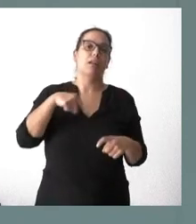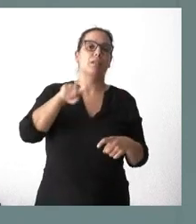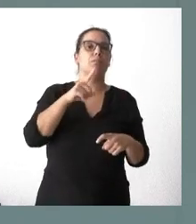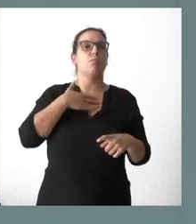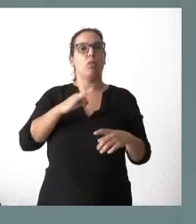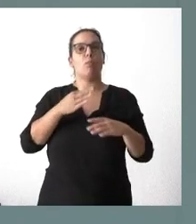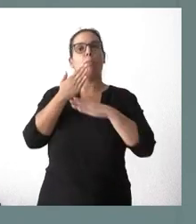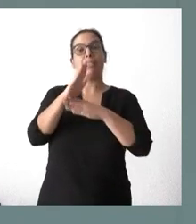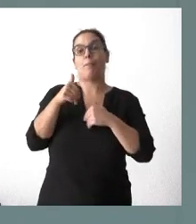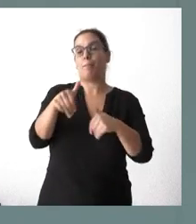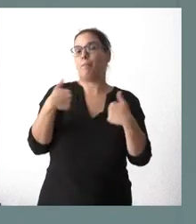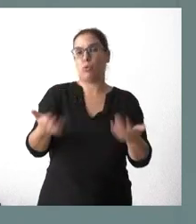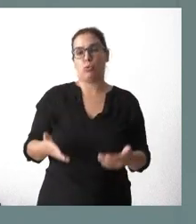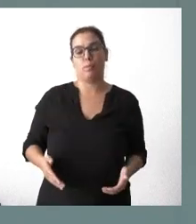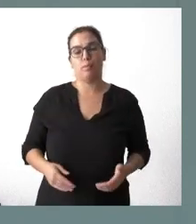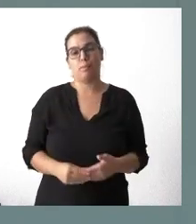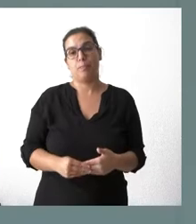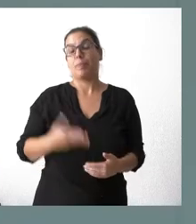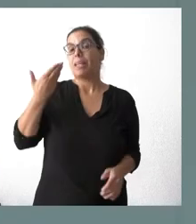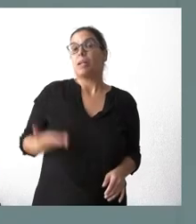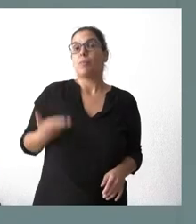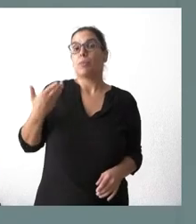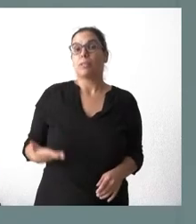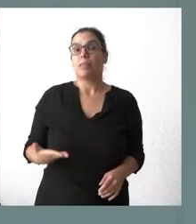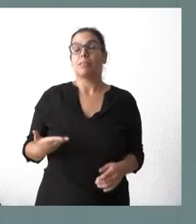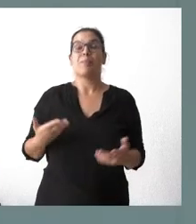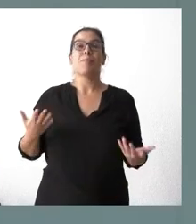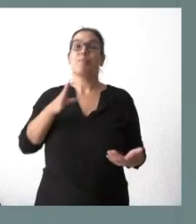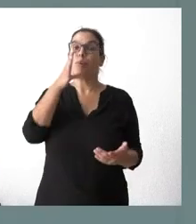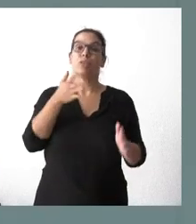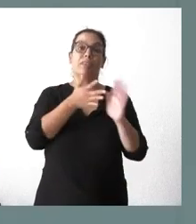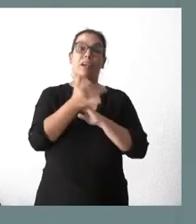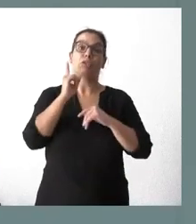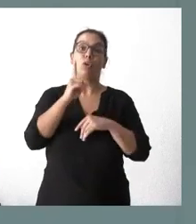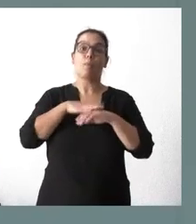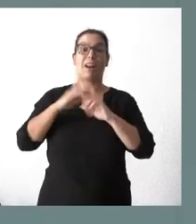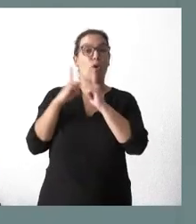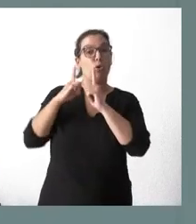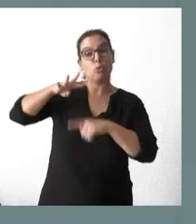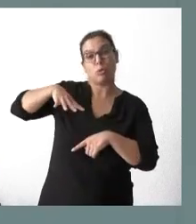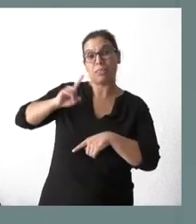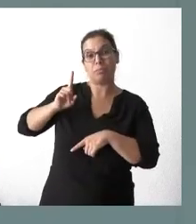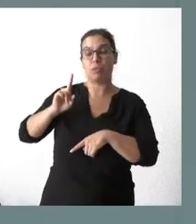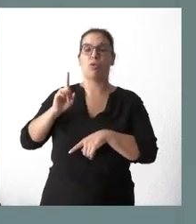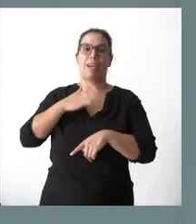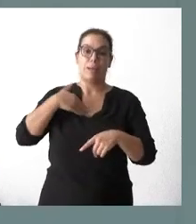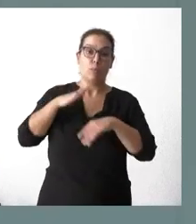presentarlo cuanto antes. Aquí lo importante, como no se trata solo de hacerlo para un periodo muy pequeño de tiempo, sino para dejarlo para el futuro, es hacerlo